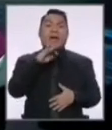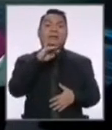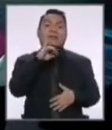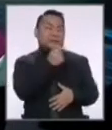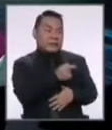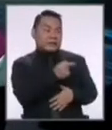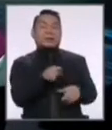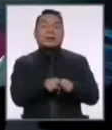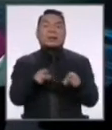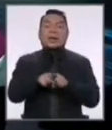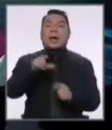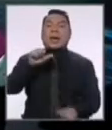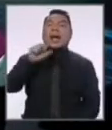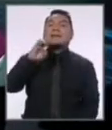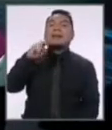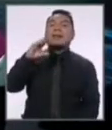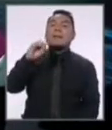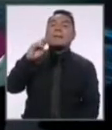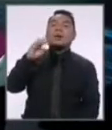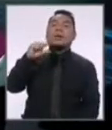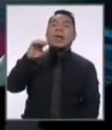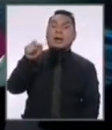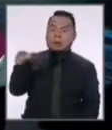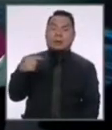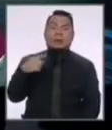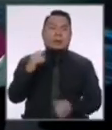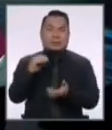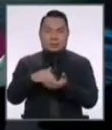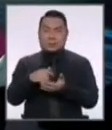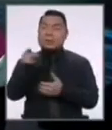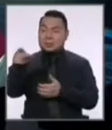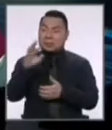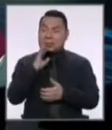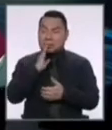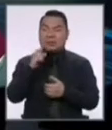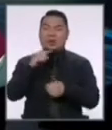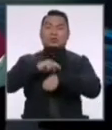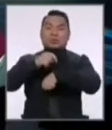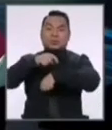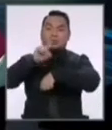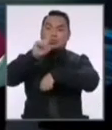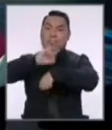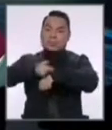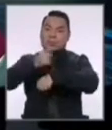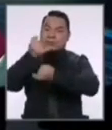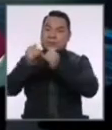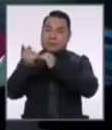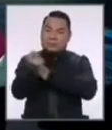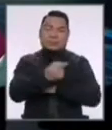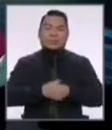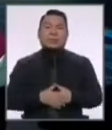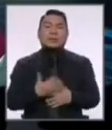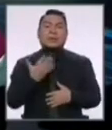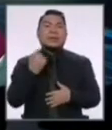Forsyth y Alberto Bengolea quienes tienen más minutos en la bolsa o segundos. En realidad tienen uno. ¿Quién quiere comenzar?